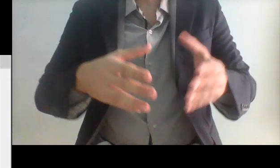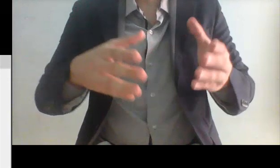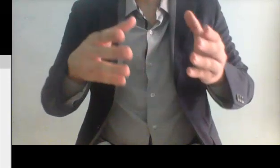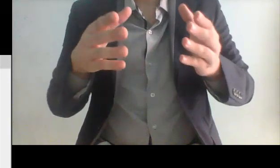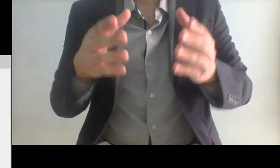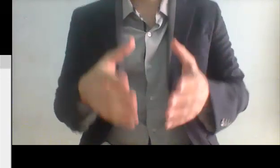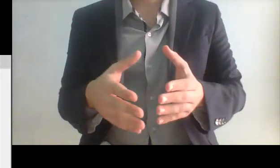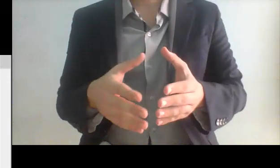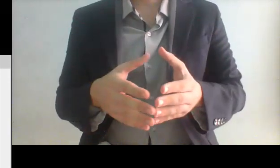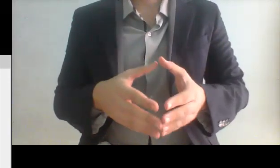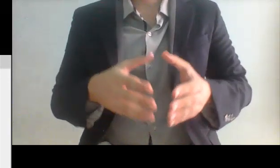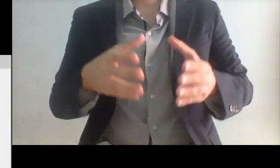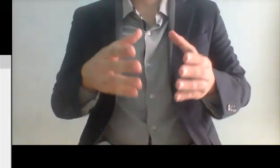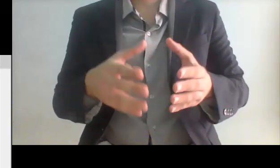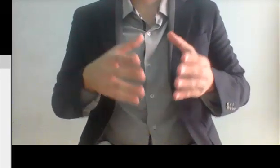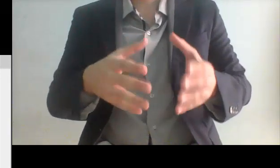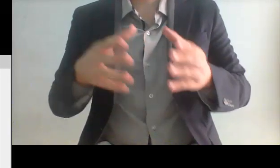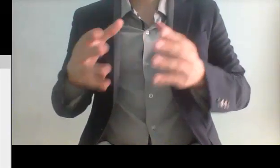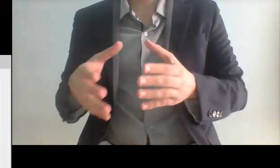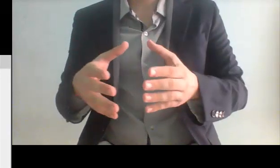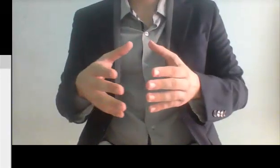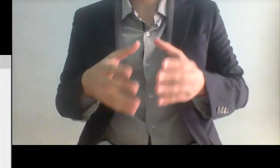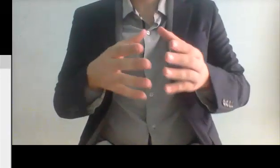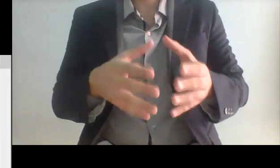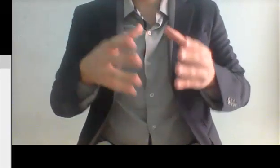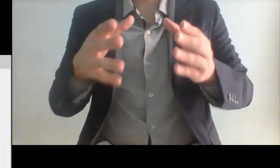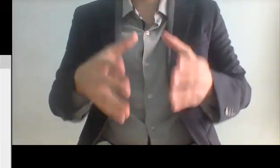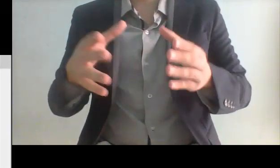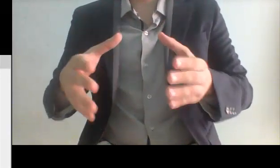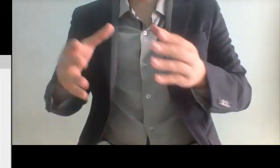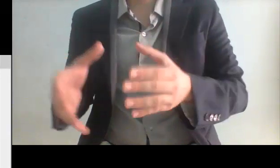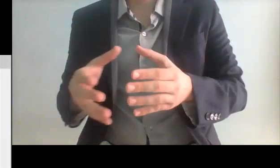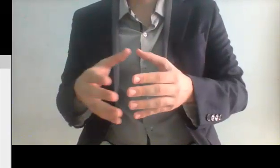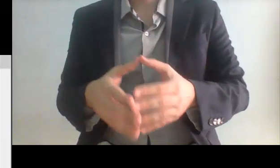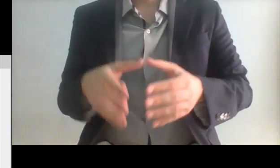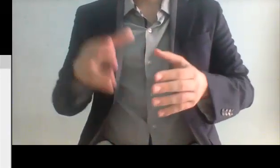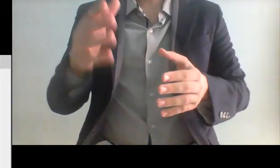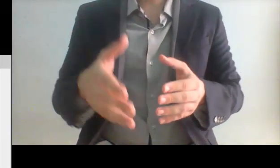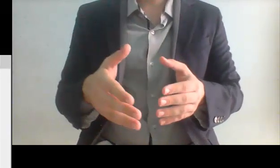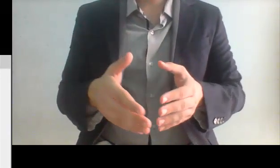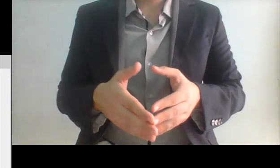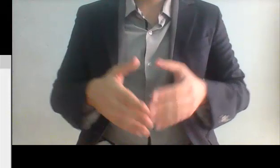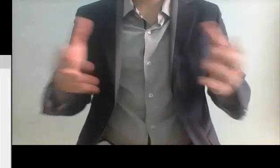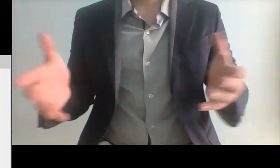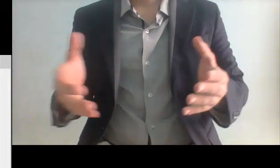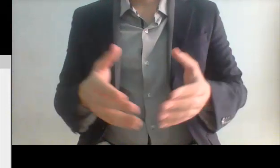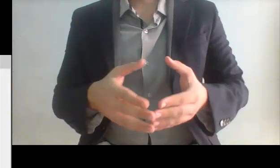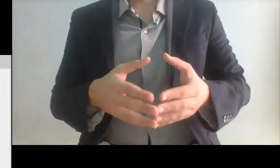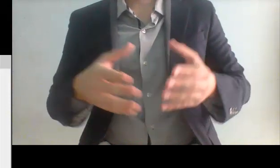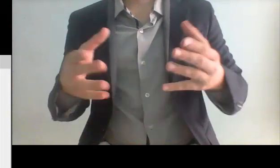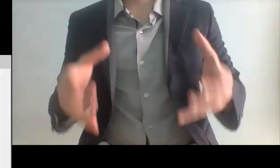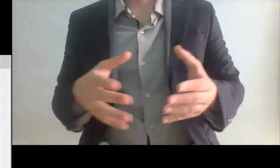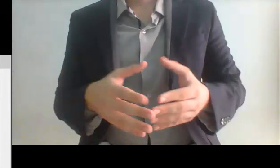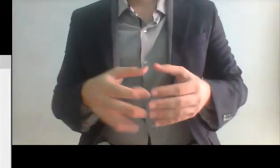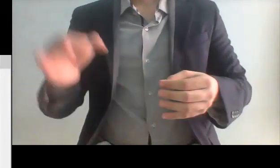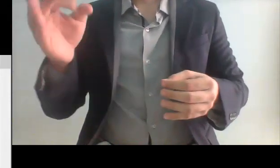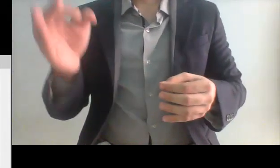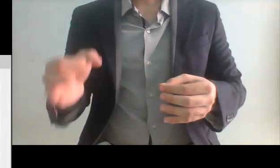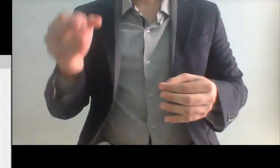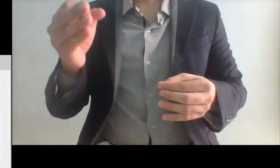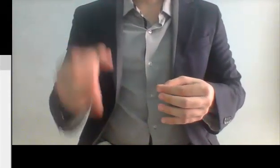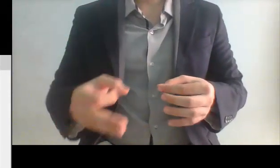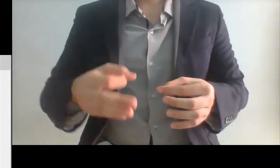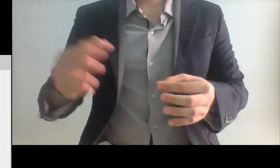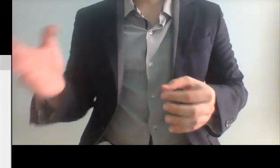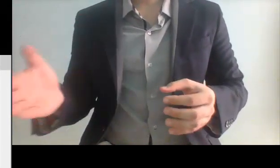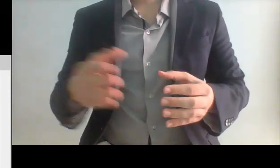funcionó como subsecretaria durante el periodo de Enrique Peña Nieto en la secretaria de Cien de Crédito Público donde básicamente Meade era el mandamás ¿y